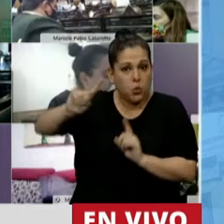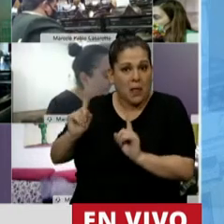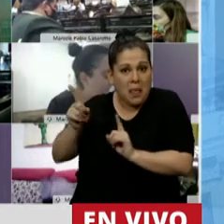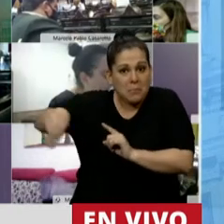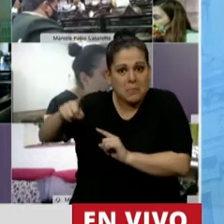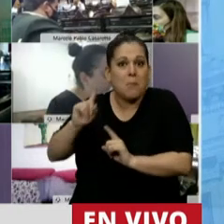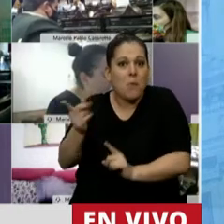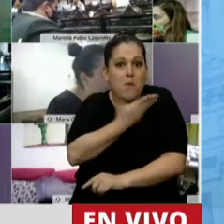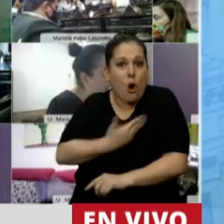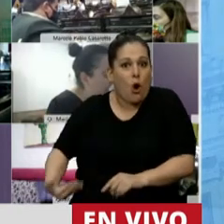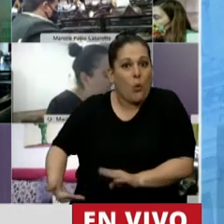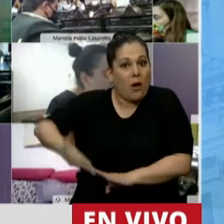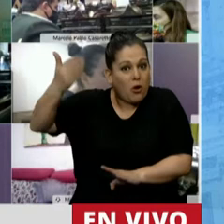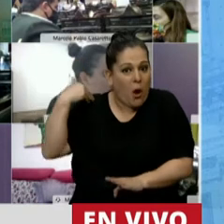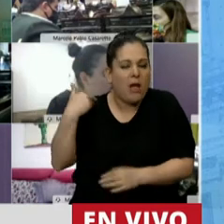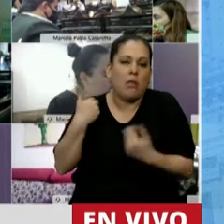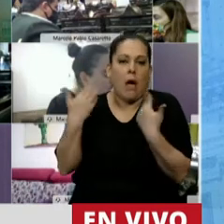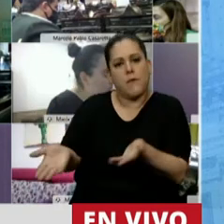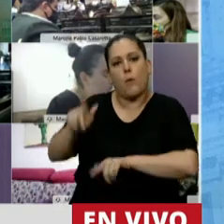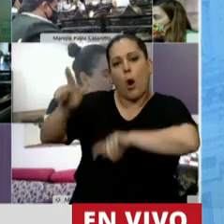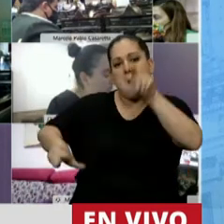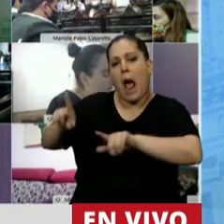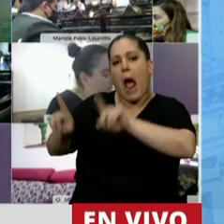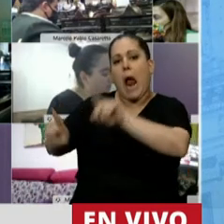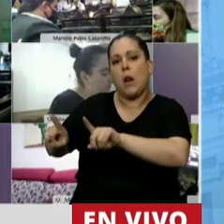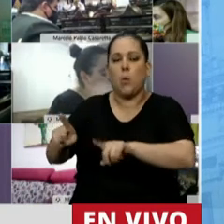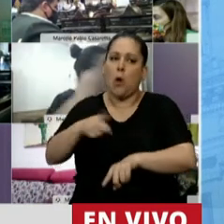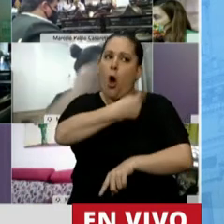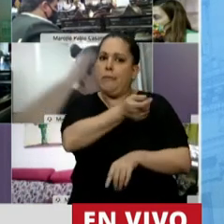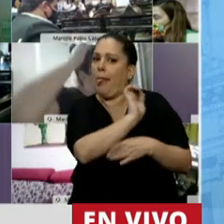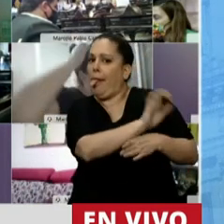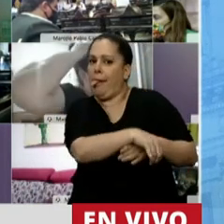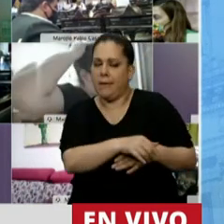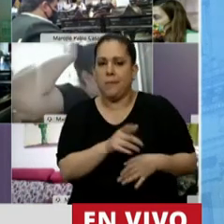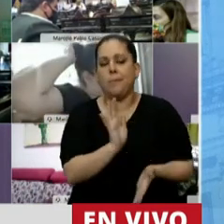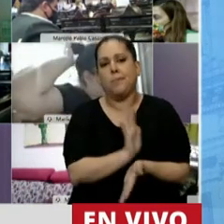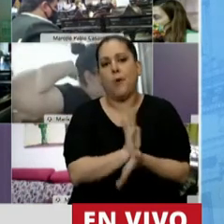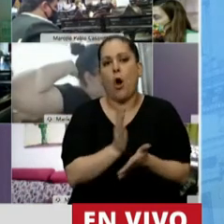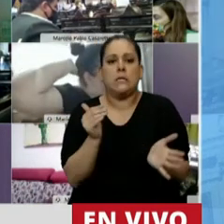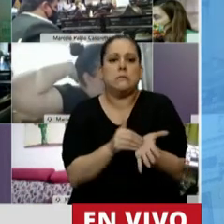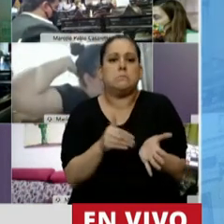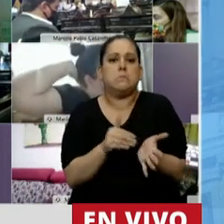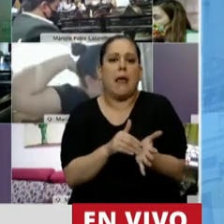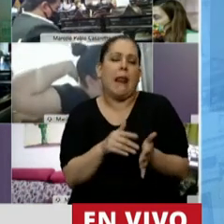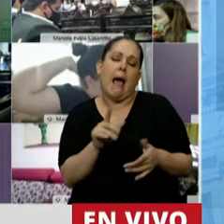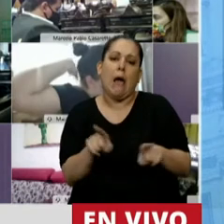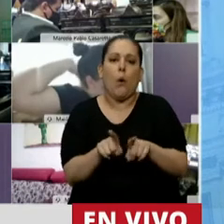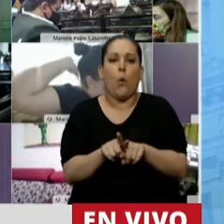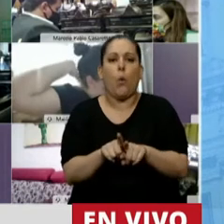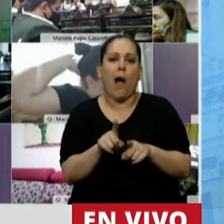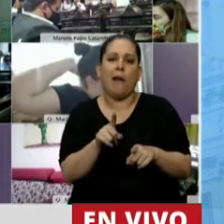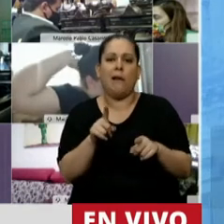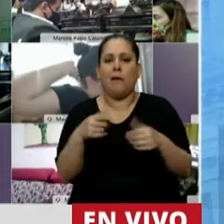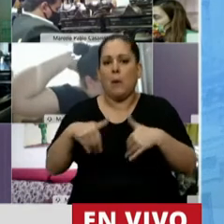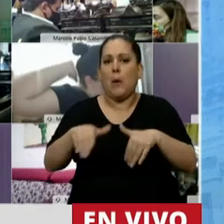gobierno, solo beneficiando a unos pocos, esperando eternamente que se haga realidad la falsa teoría del